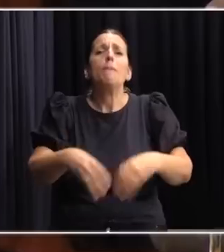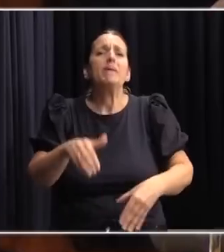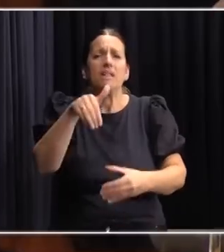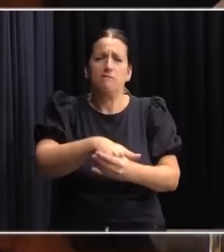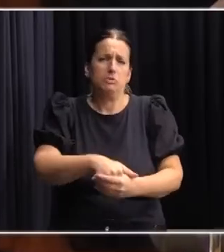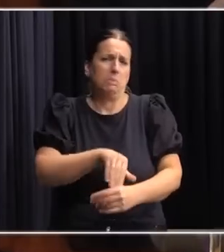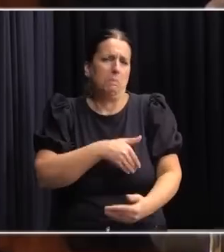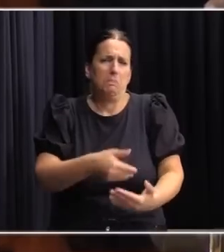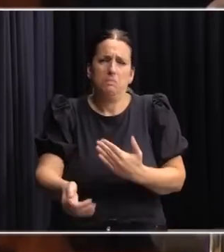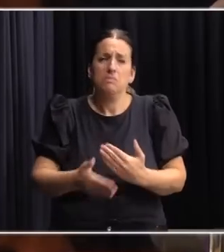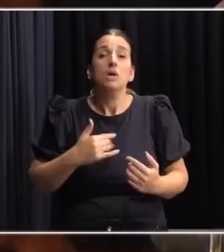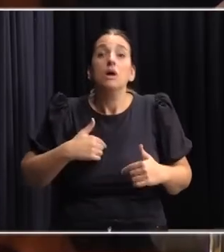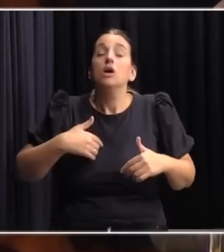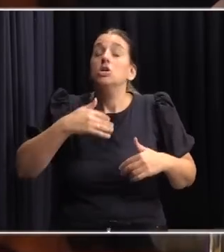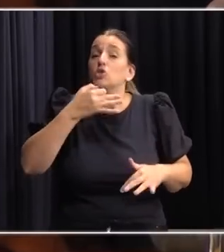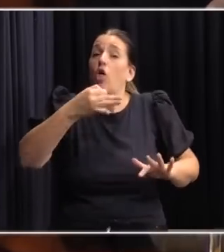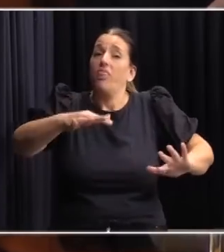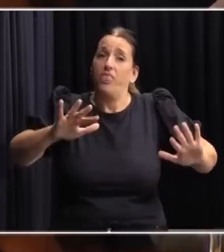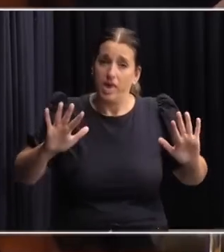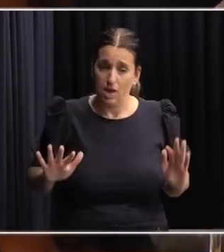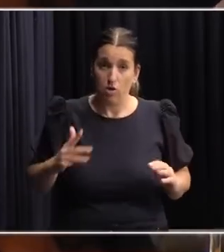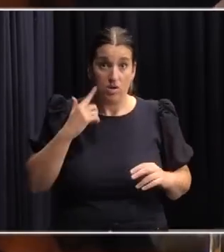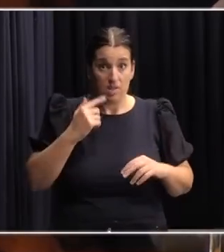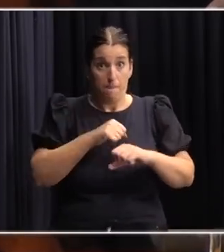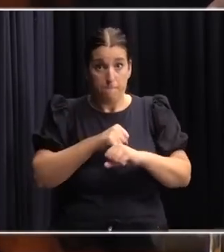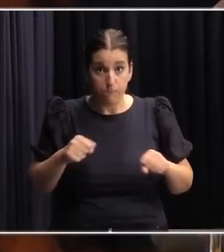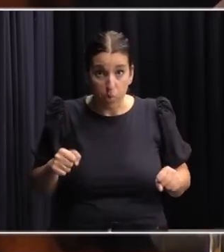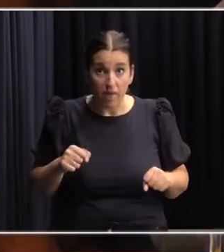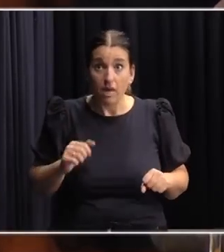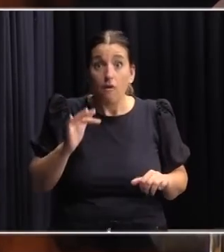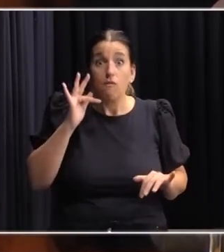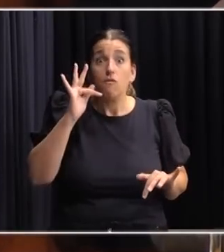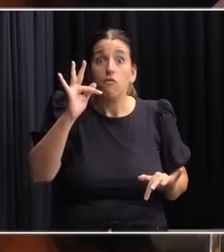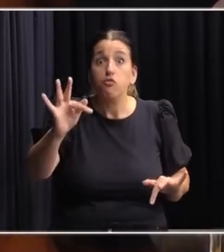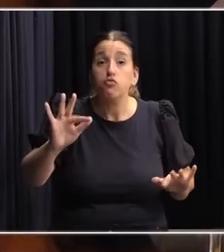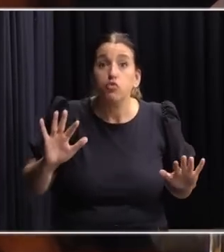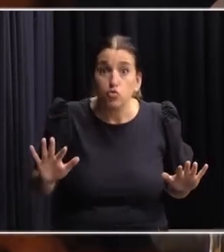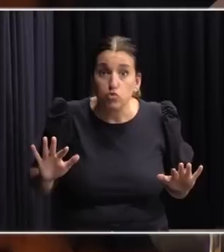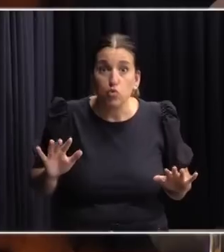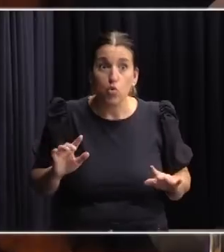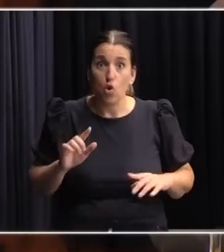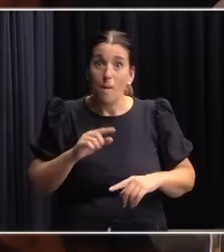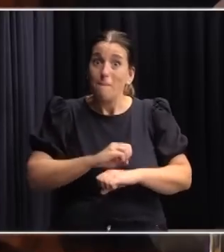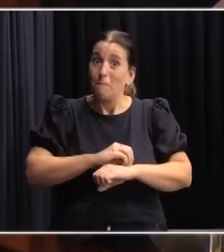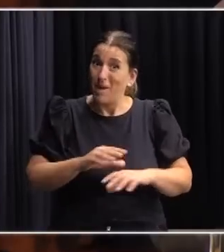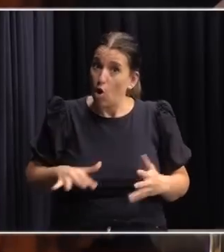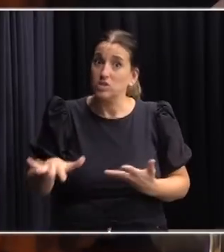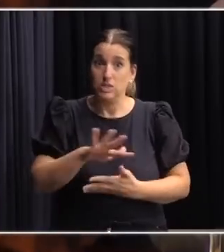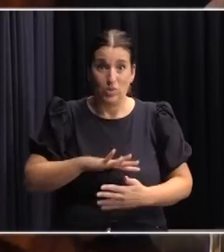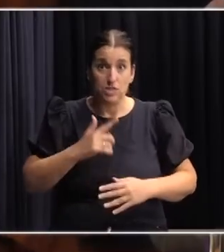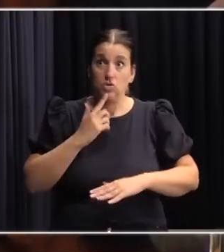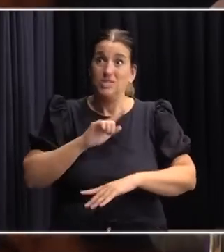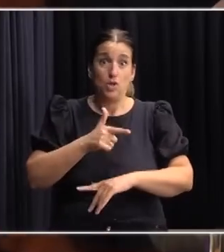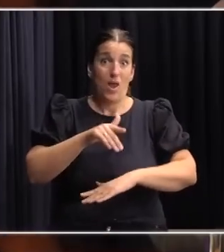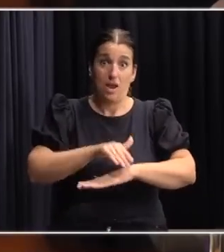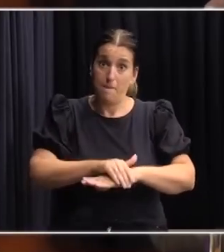Me atrevo a decir, pero esto es una opinión, que el costo político lo paga el que no tenga un acto de responsabilidad nacional sabiendo que